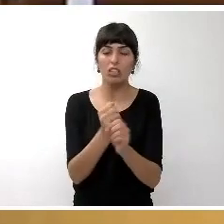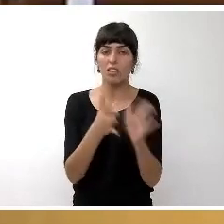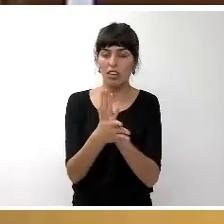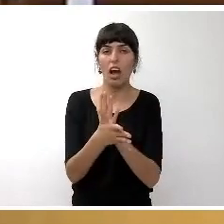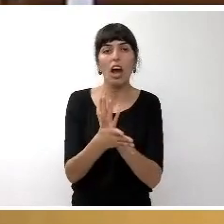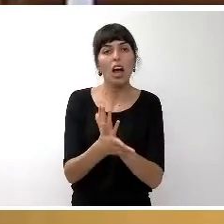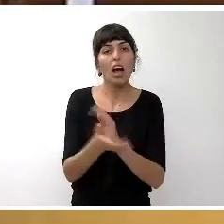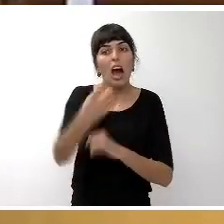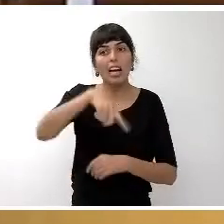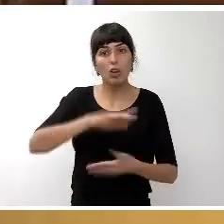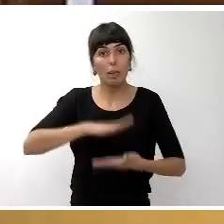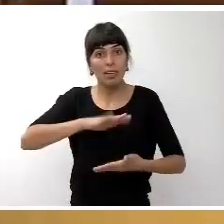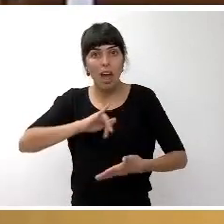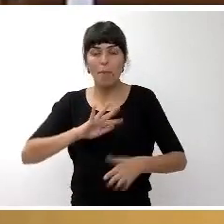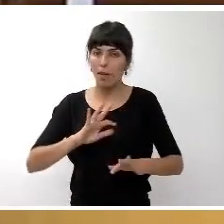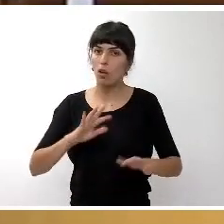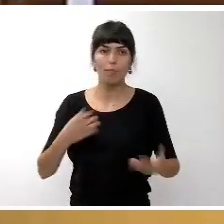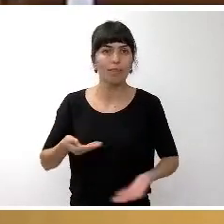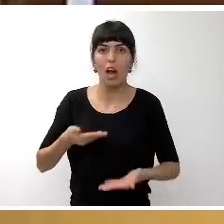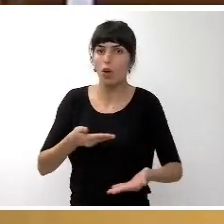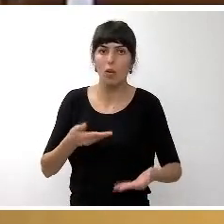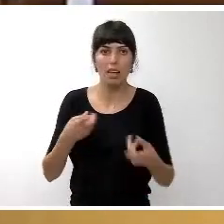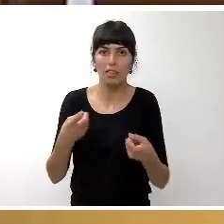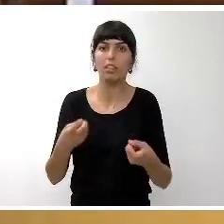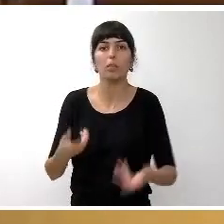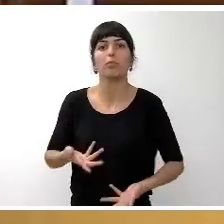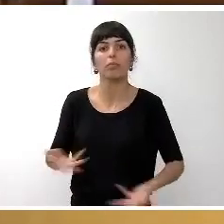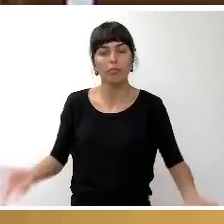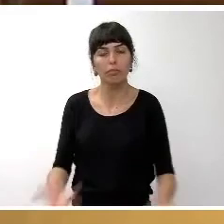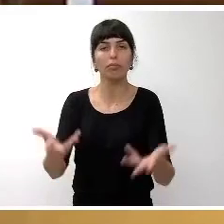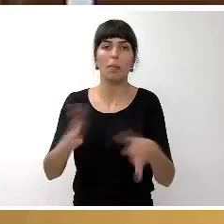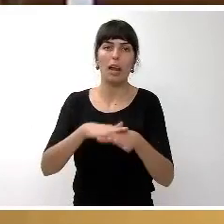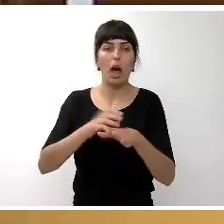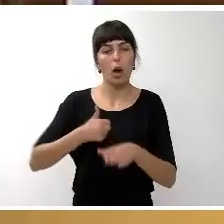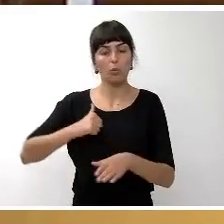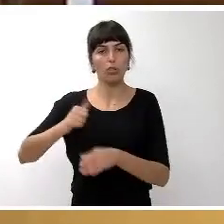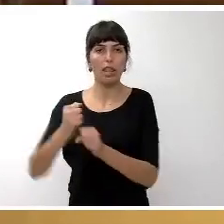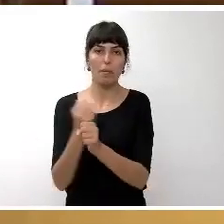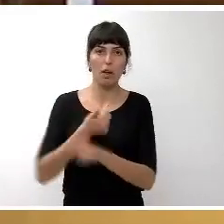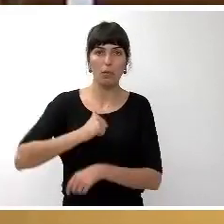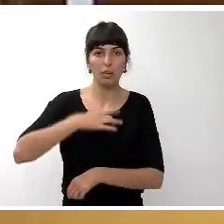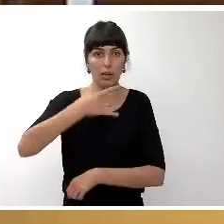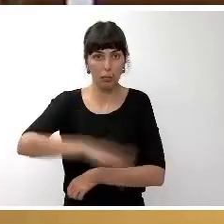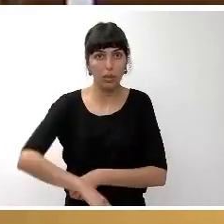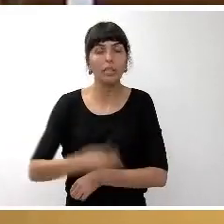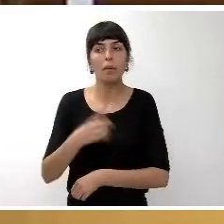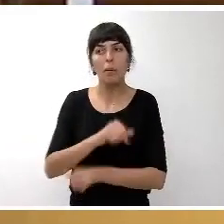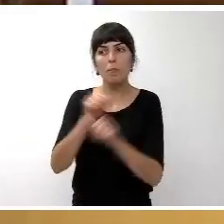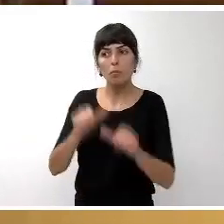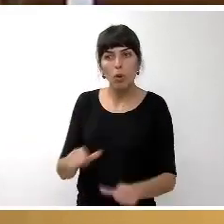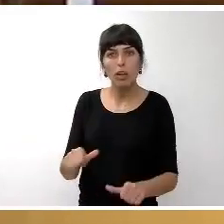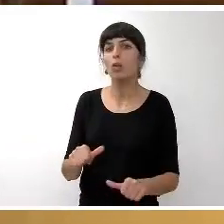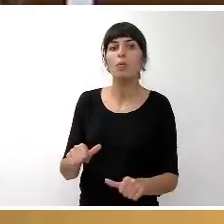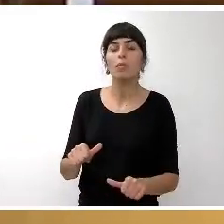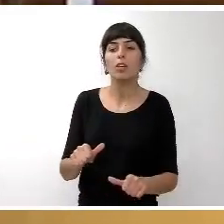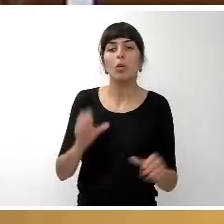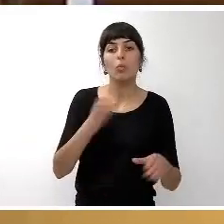incluso en un contexto de crecimiento económico, para que aproveche esas oportunidades de empleo. Un modelo de inversión que vamos a concertar con todos los